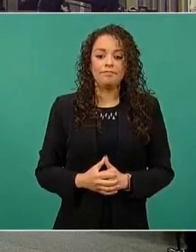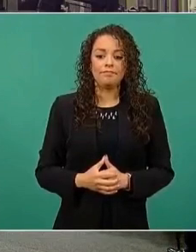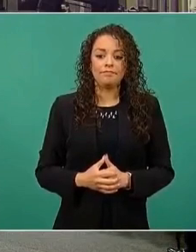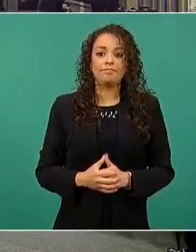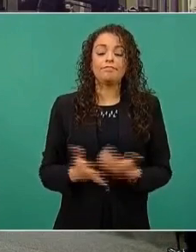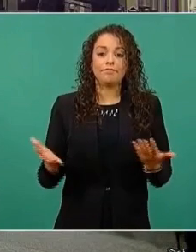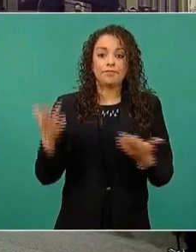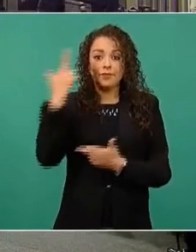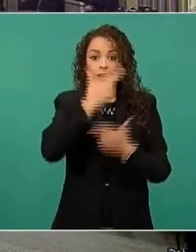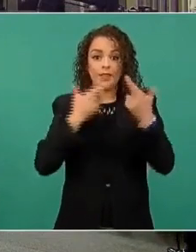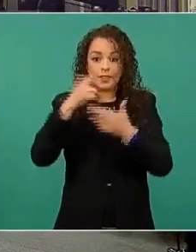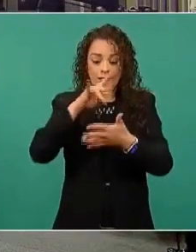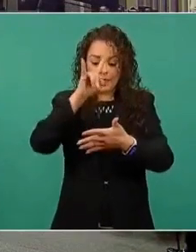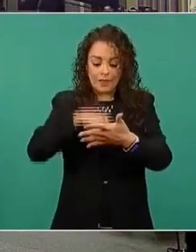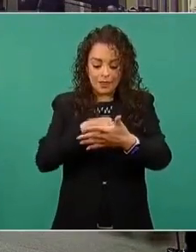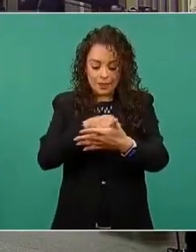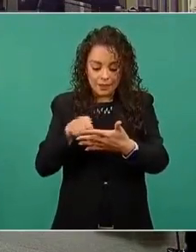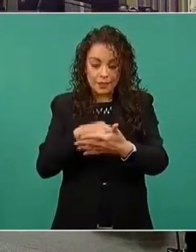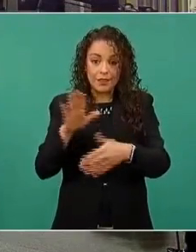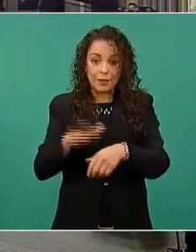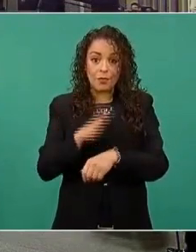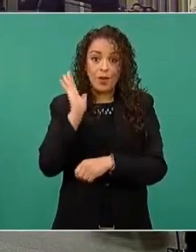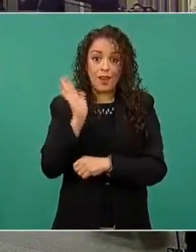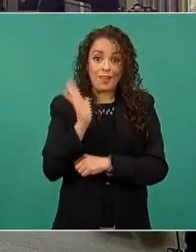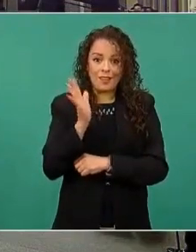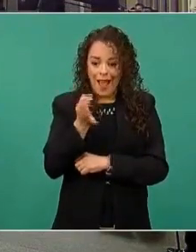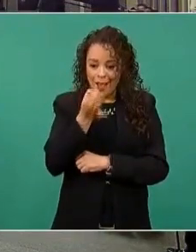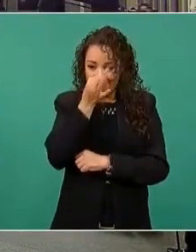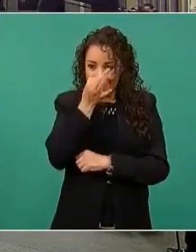Se va acercando la hora del chocolate.